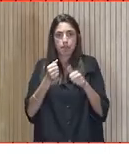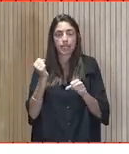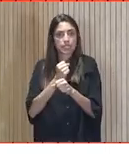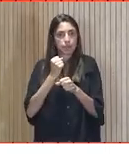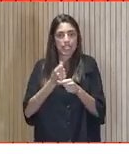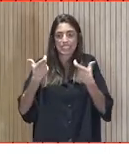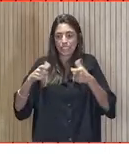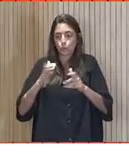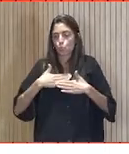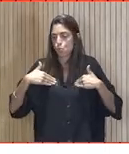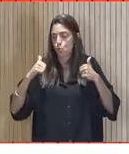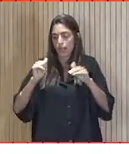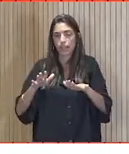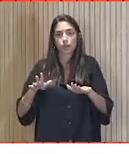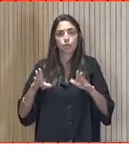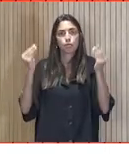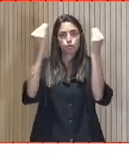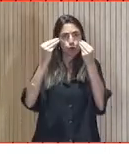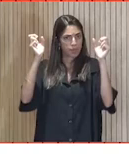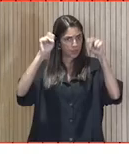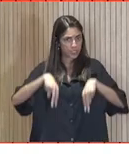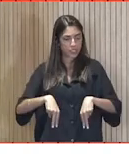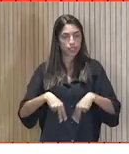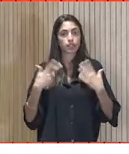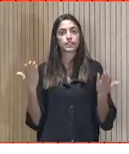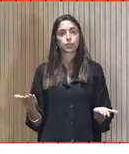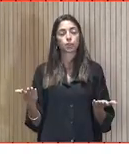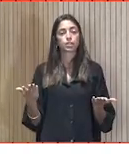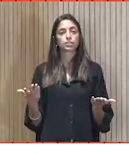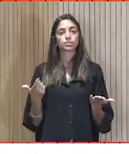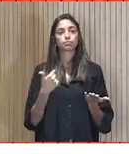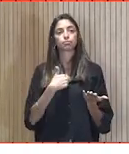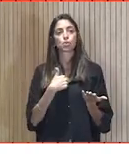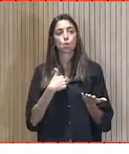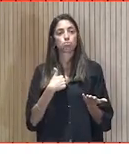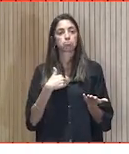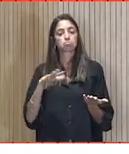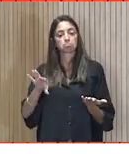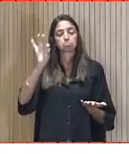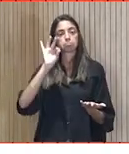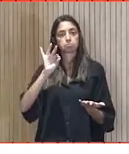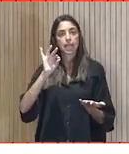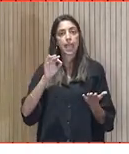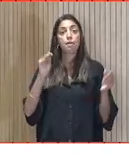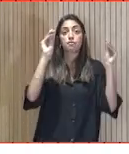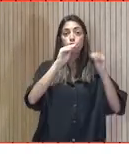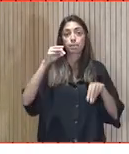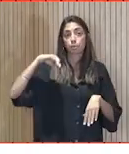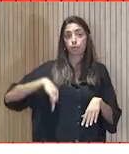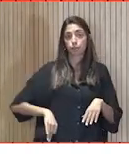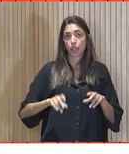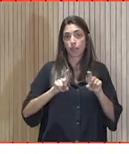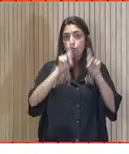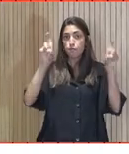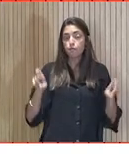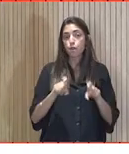sector que pudiese trabajar sin información. Entonces, bueno, yo opté por un FP de informática, que era lo